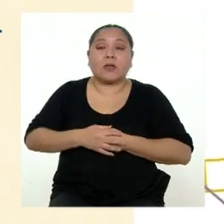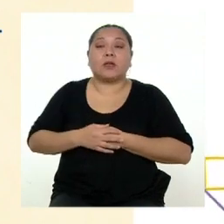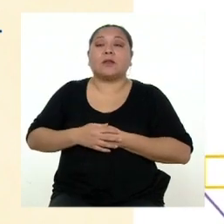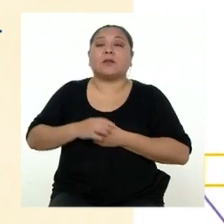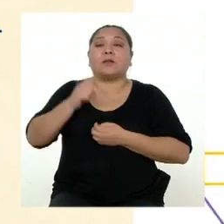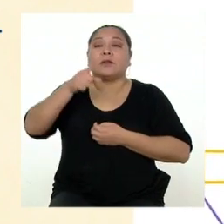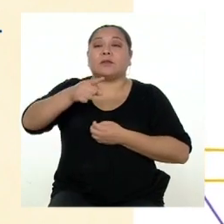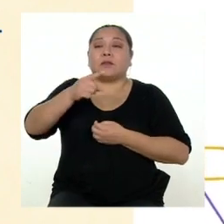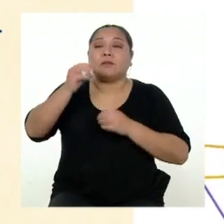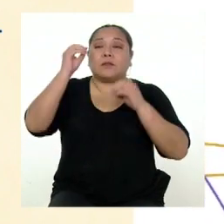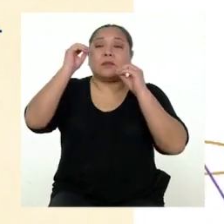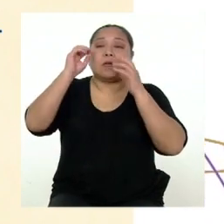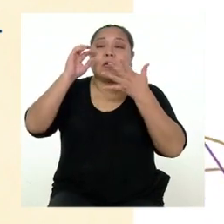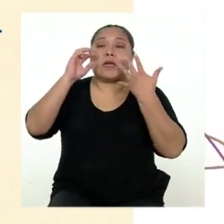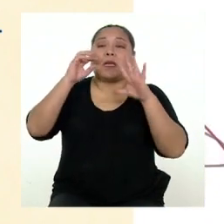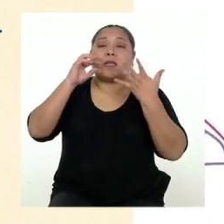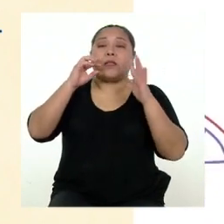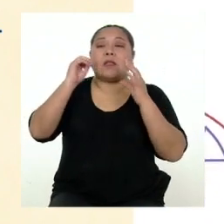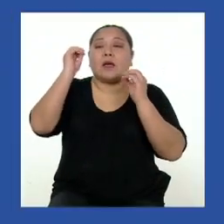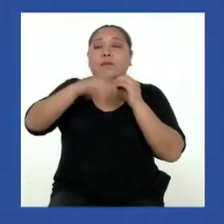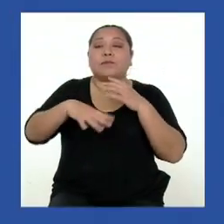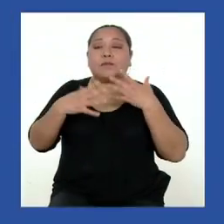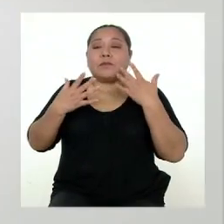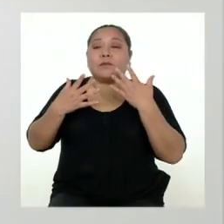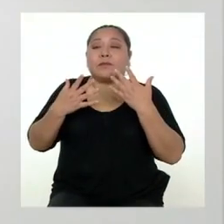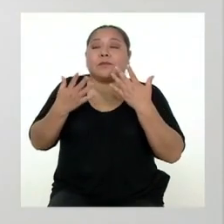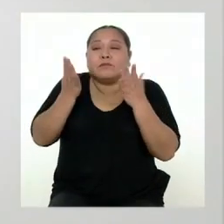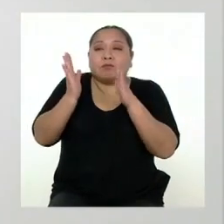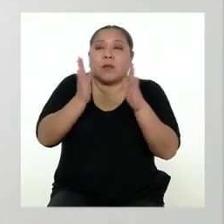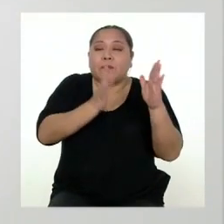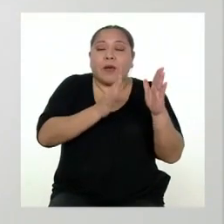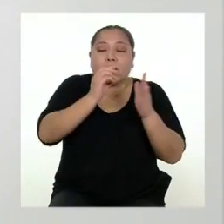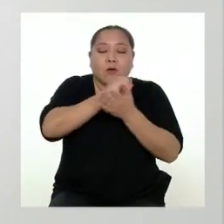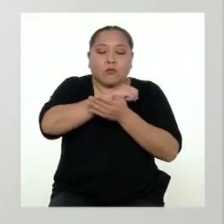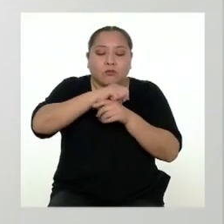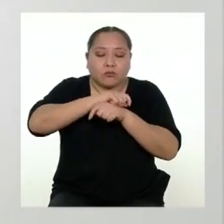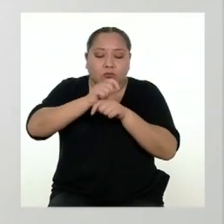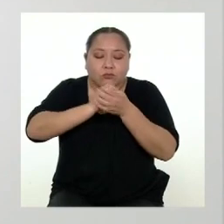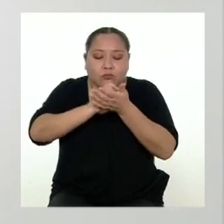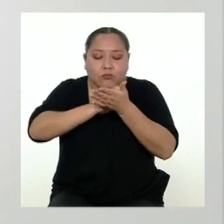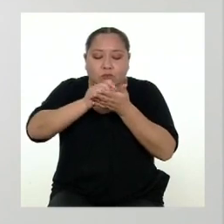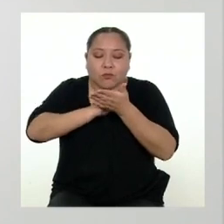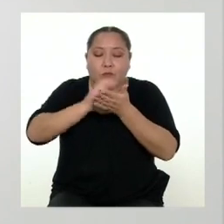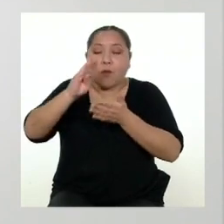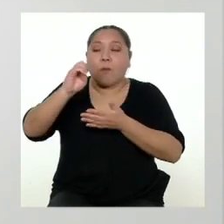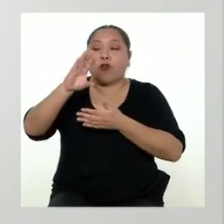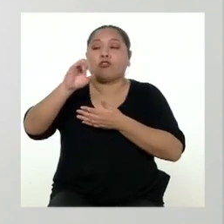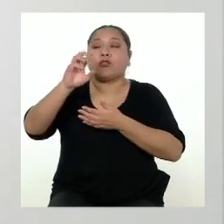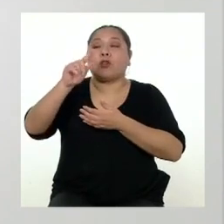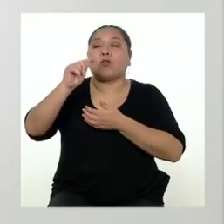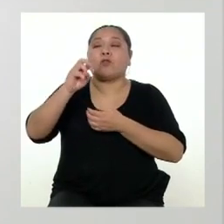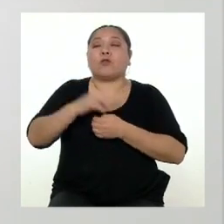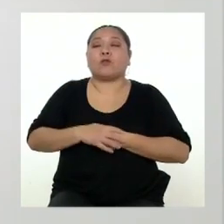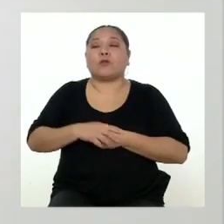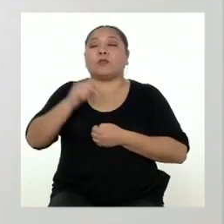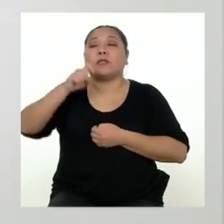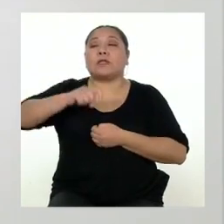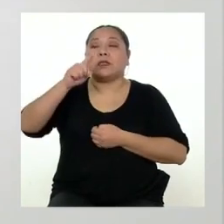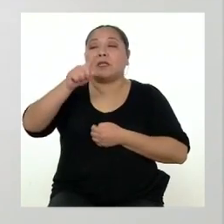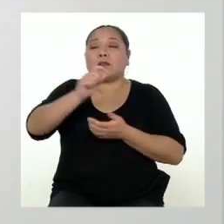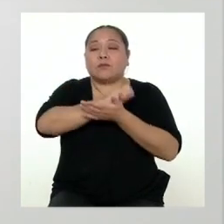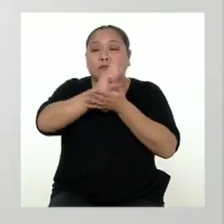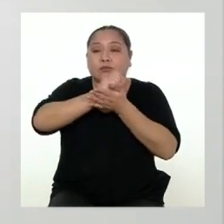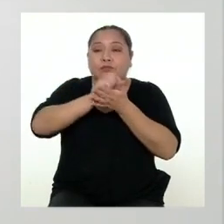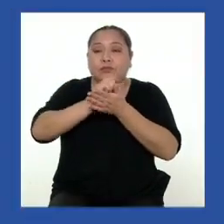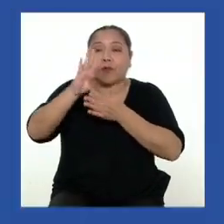Esquematiza las ideas y elabora un boceto. Es importante que antes de diseñar tu infografía, realices un boceto